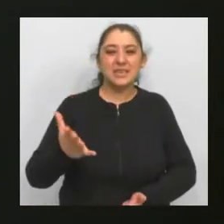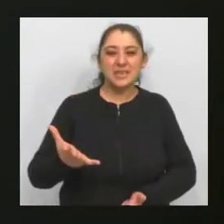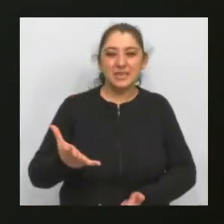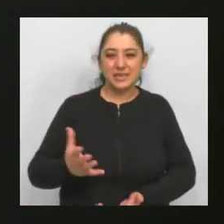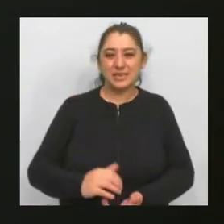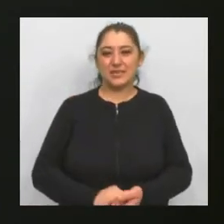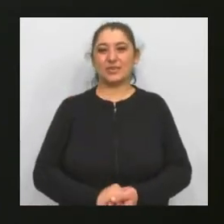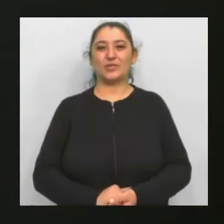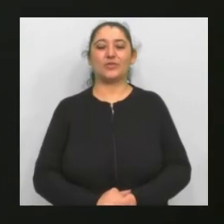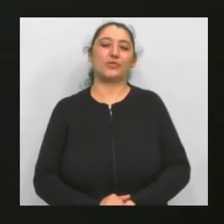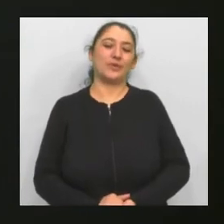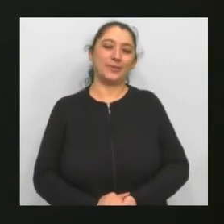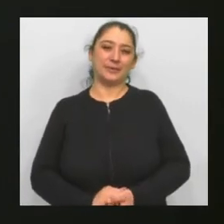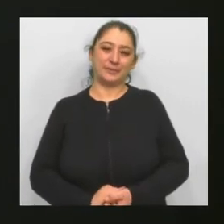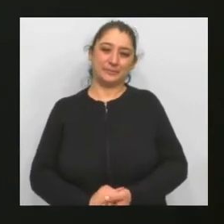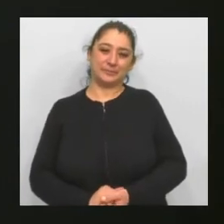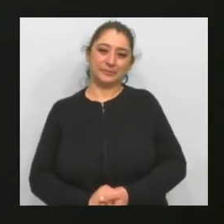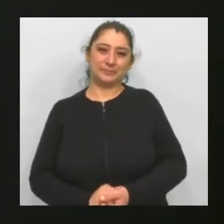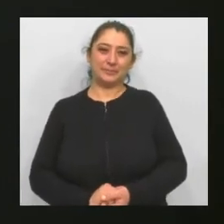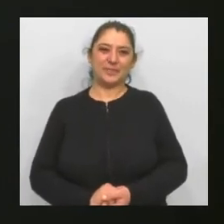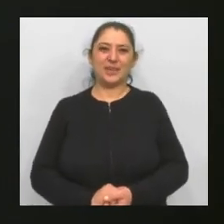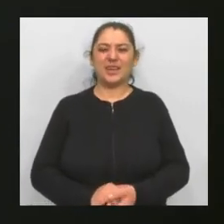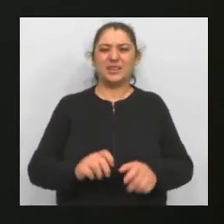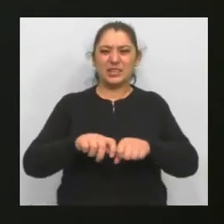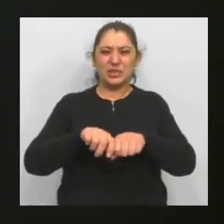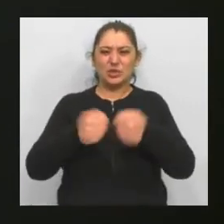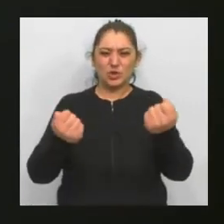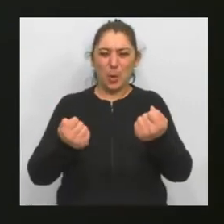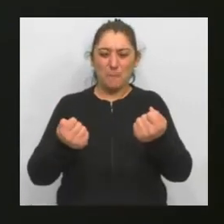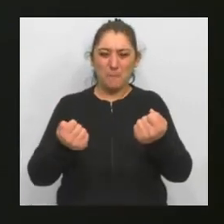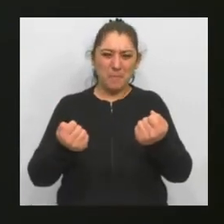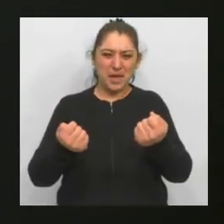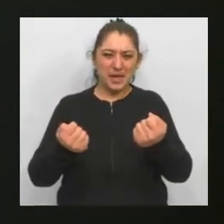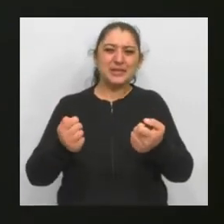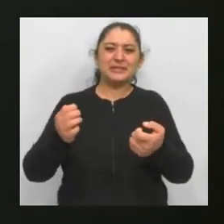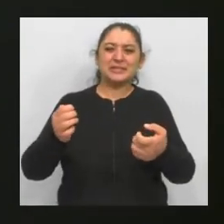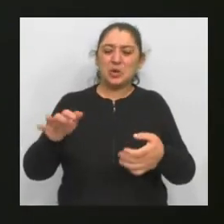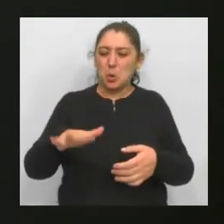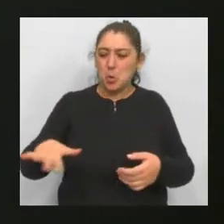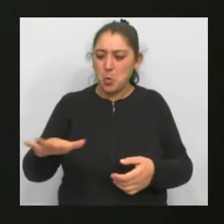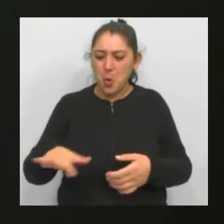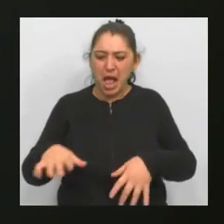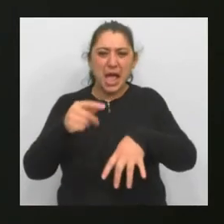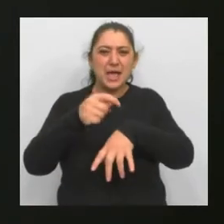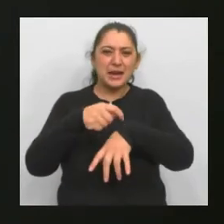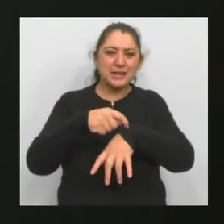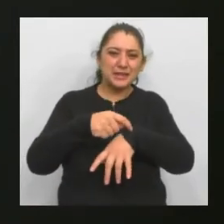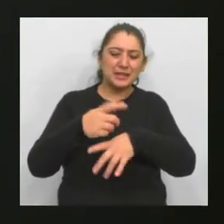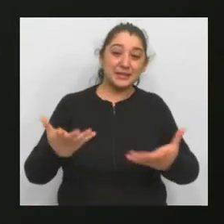mitología, los mitos, de romper la estructura tiempo y espacio. Totalmente. Entonces,